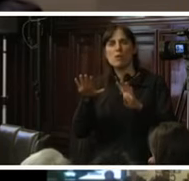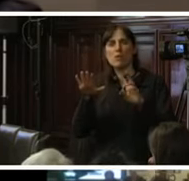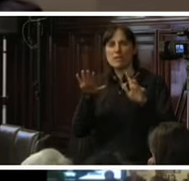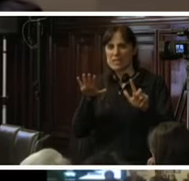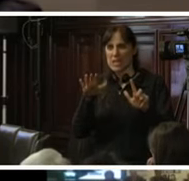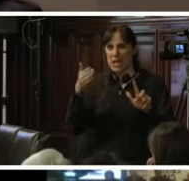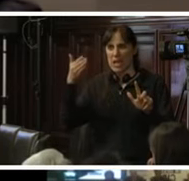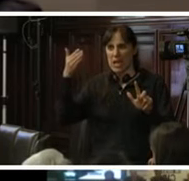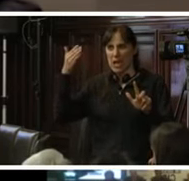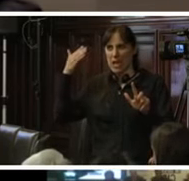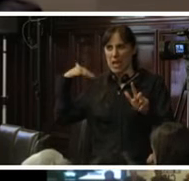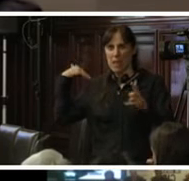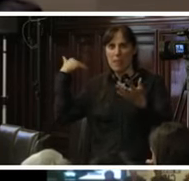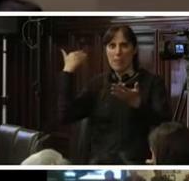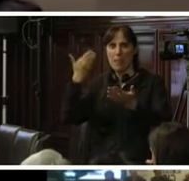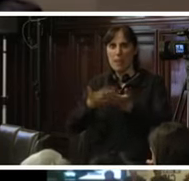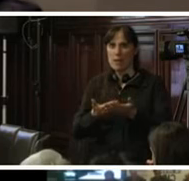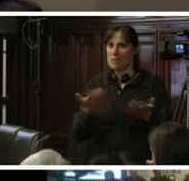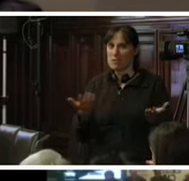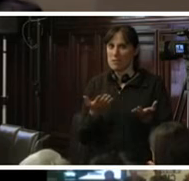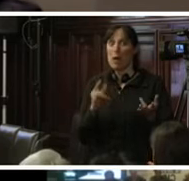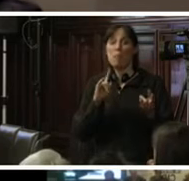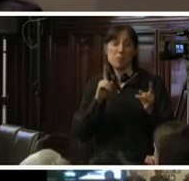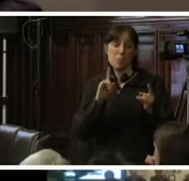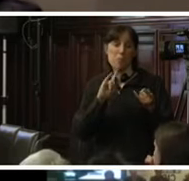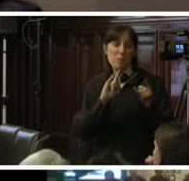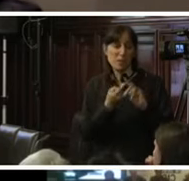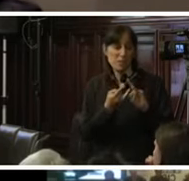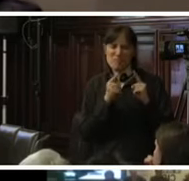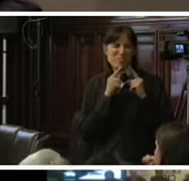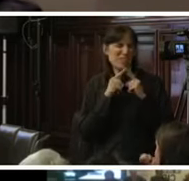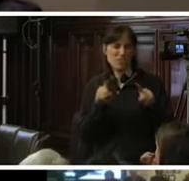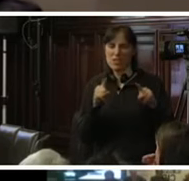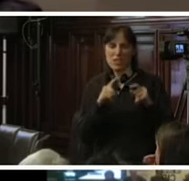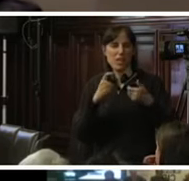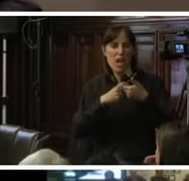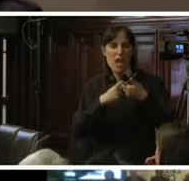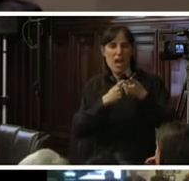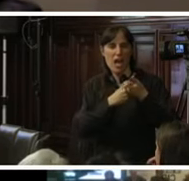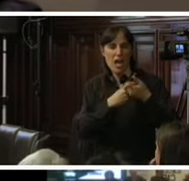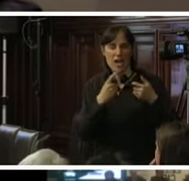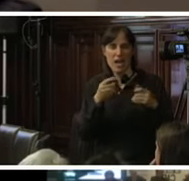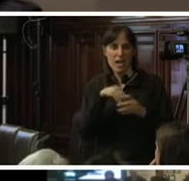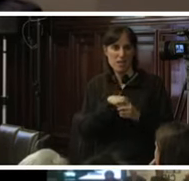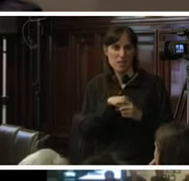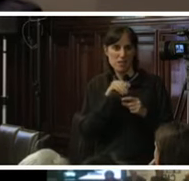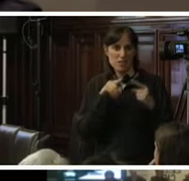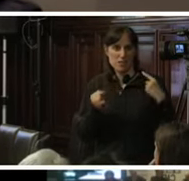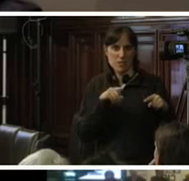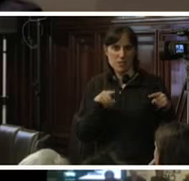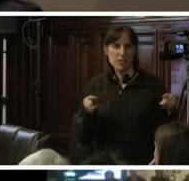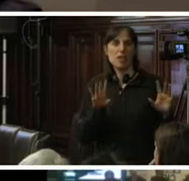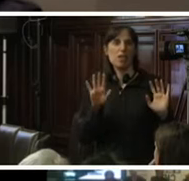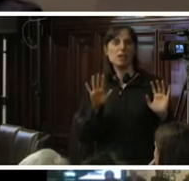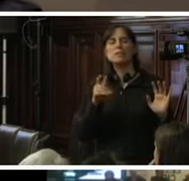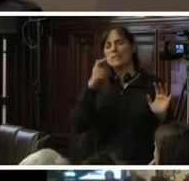Y la composición parlamentaria jurídicamente es otra. Si bien, desde un punto de vista quizá de la ciencia